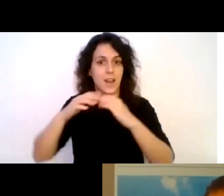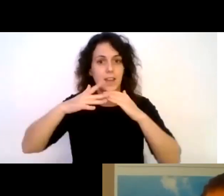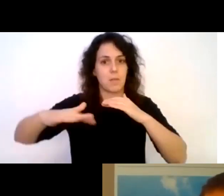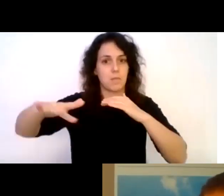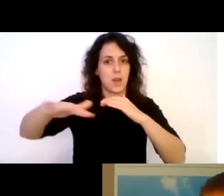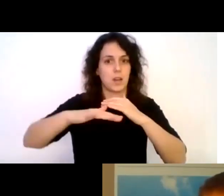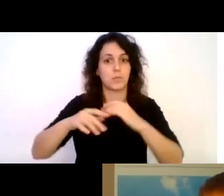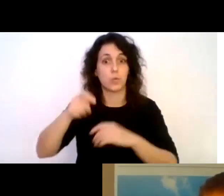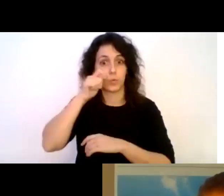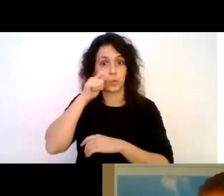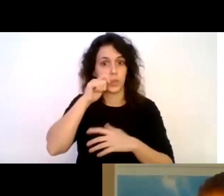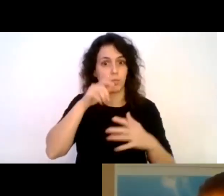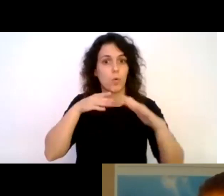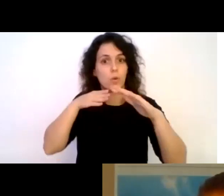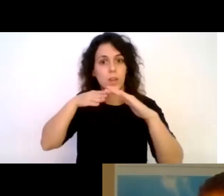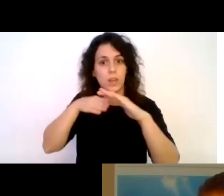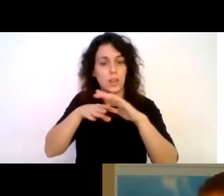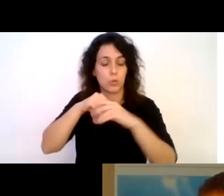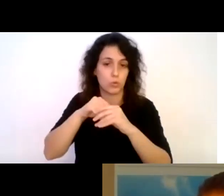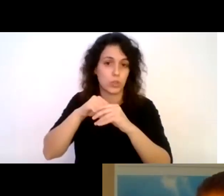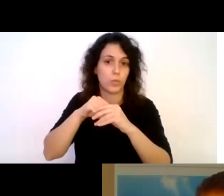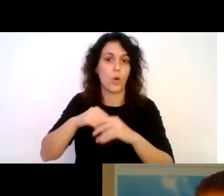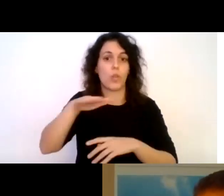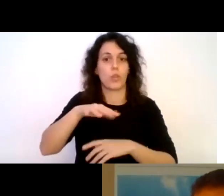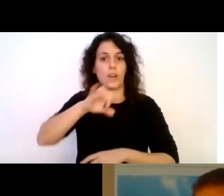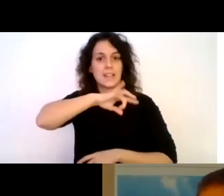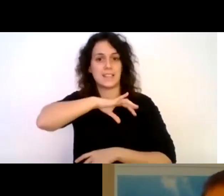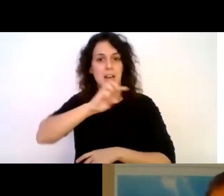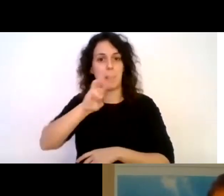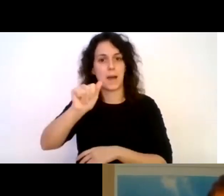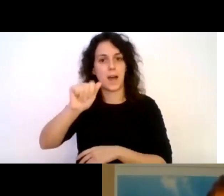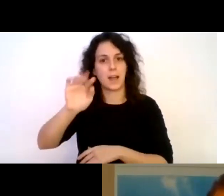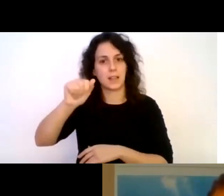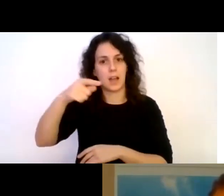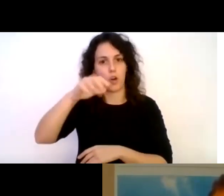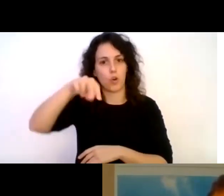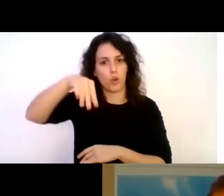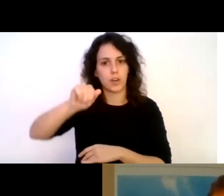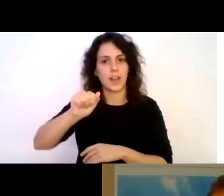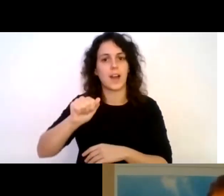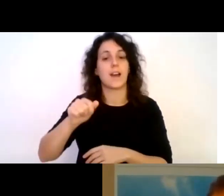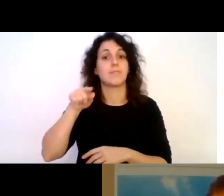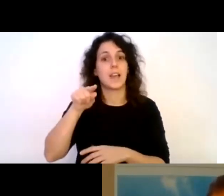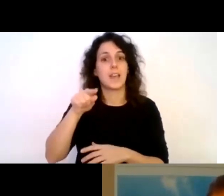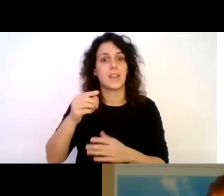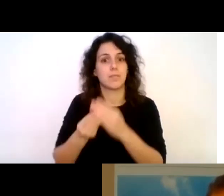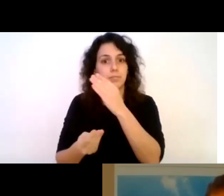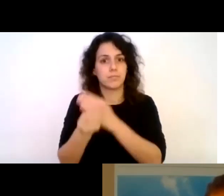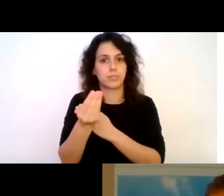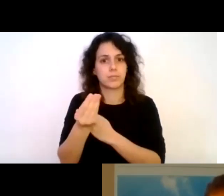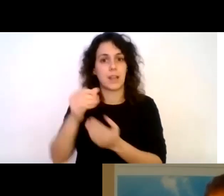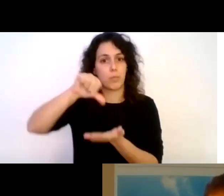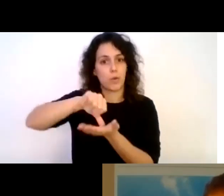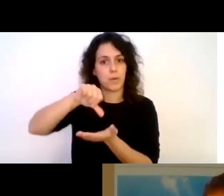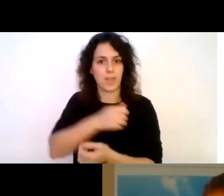turismo inclusivo en el sur del Chile, Chile y Patagonia. Nacida en la provincia de Quebec, Canadá, vive hace más de 16